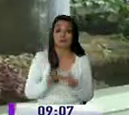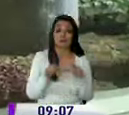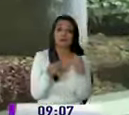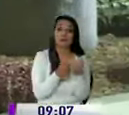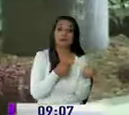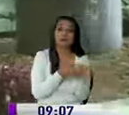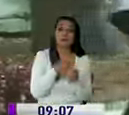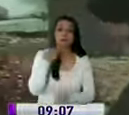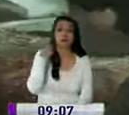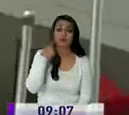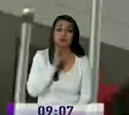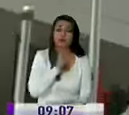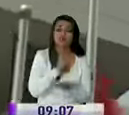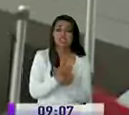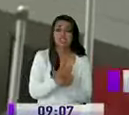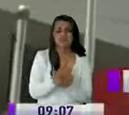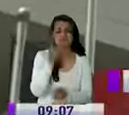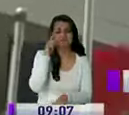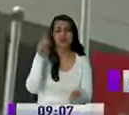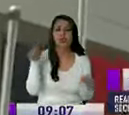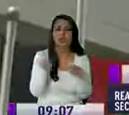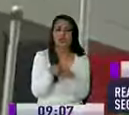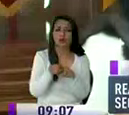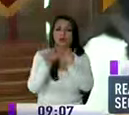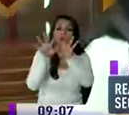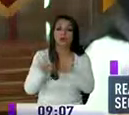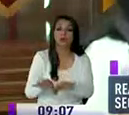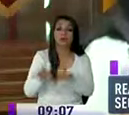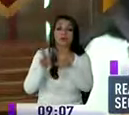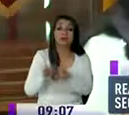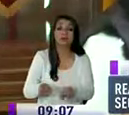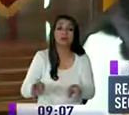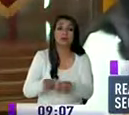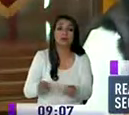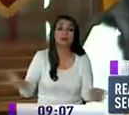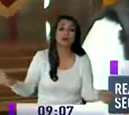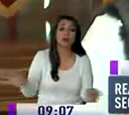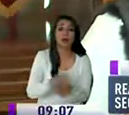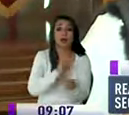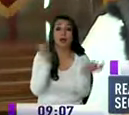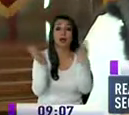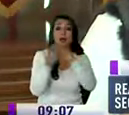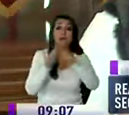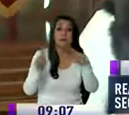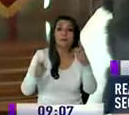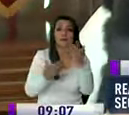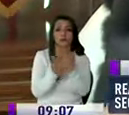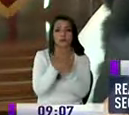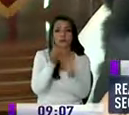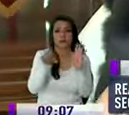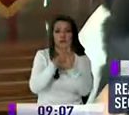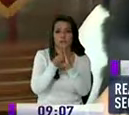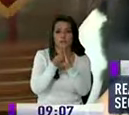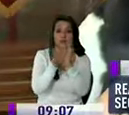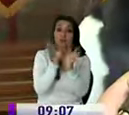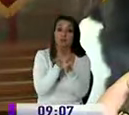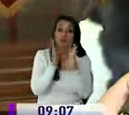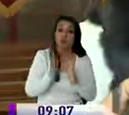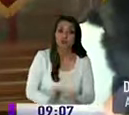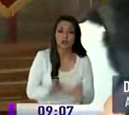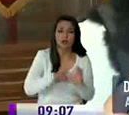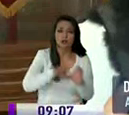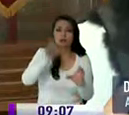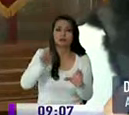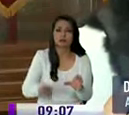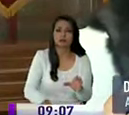también se reconoce la necesidad de reestructurar la CENAIN pero dicen con una nueva ley La salida de un funcionario así sea la